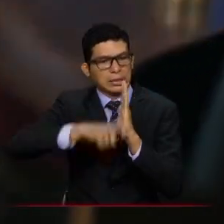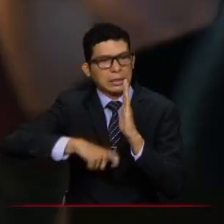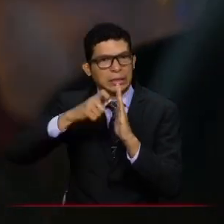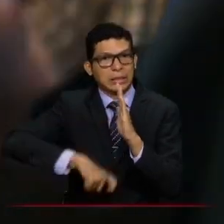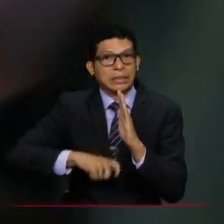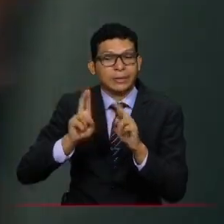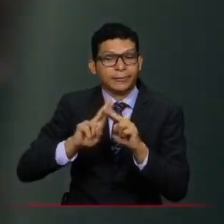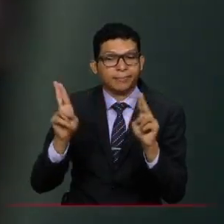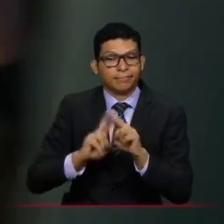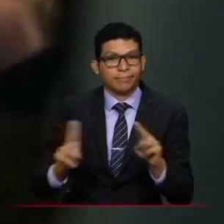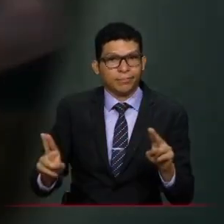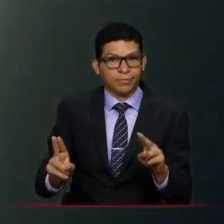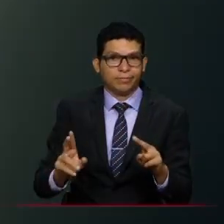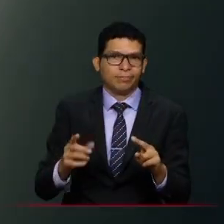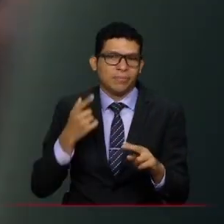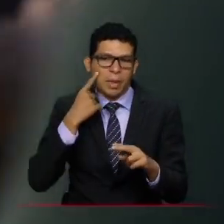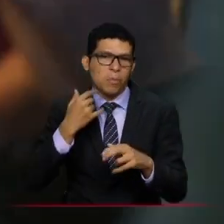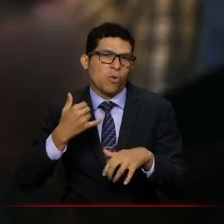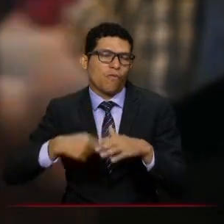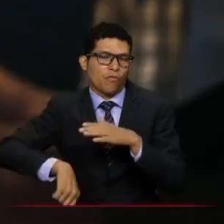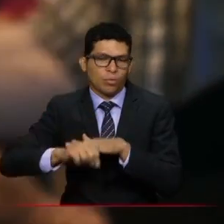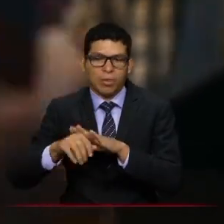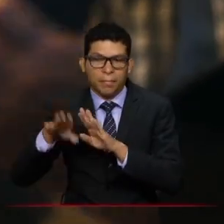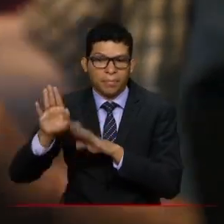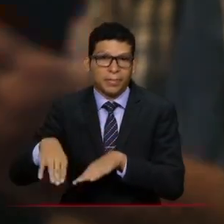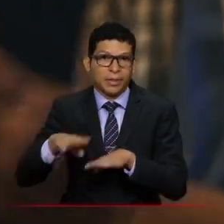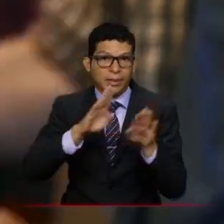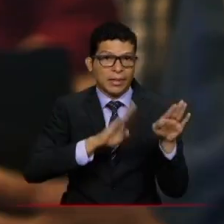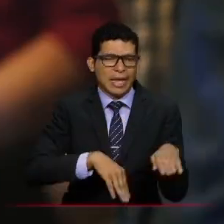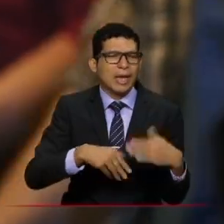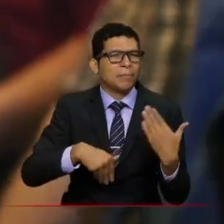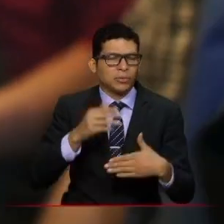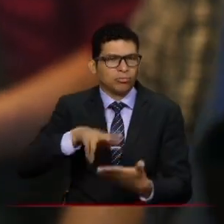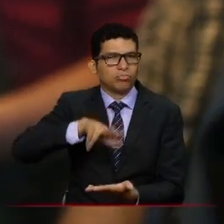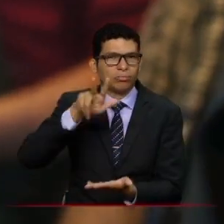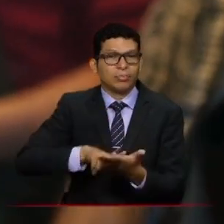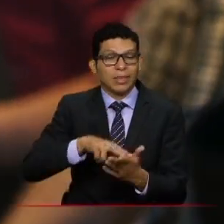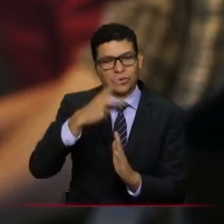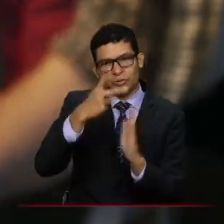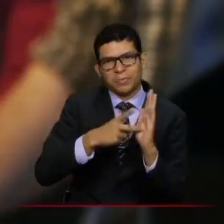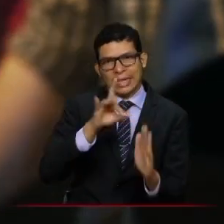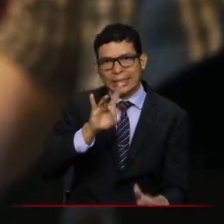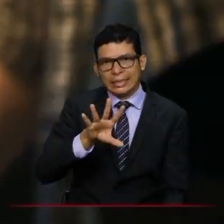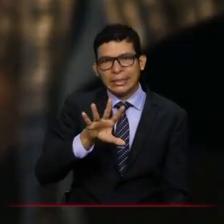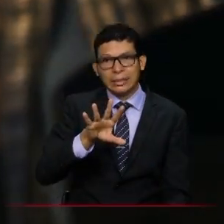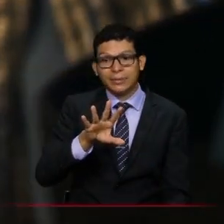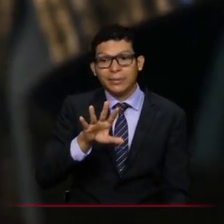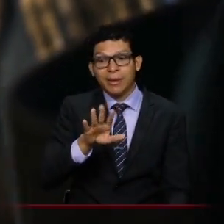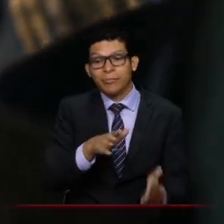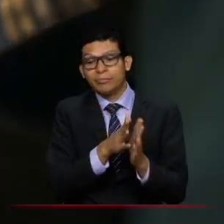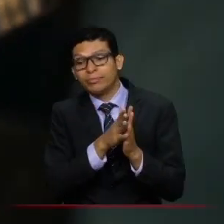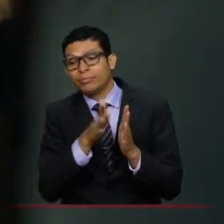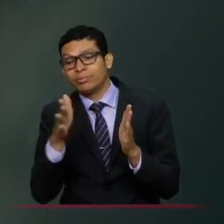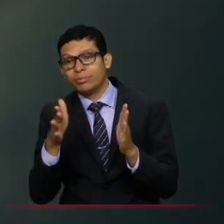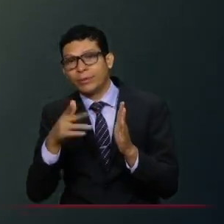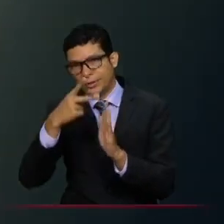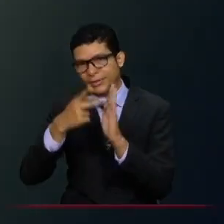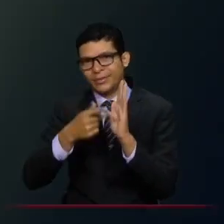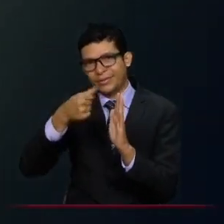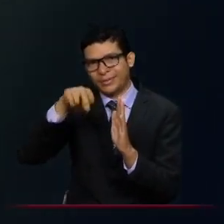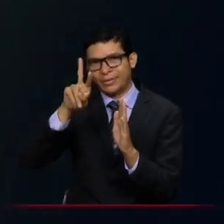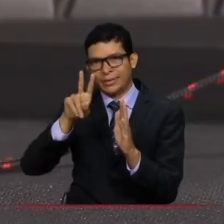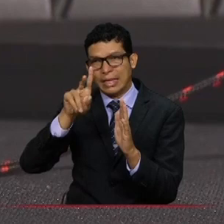A pesar de que el juego fue autorizado en el 2015, en el 2016 con el juego se expide el primer